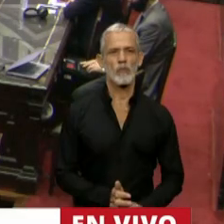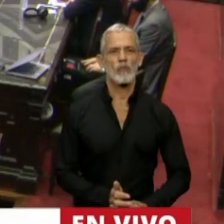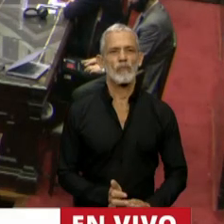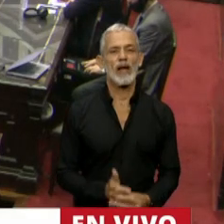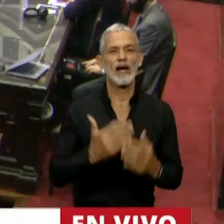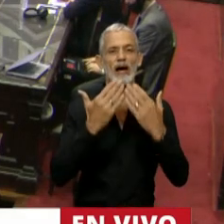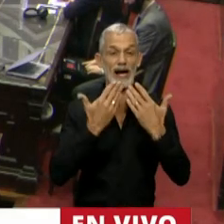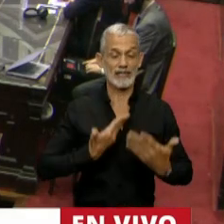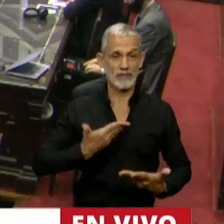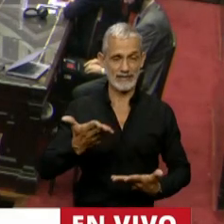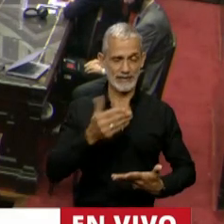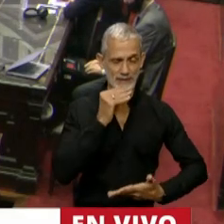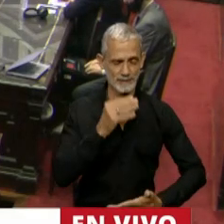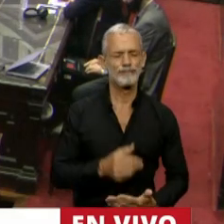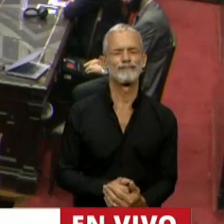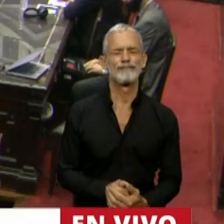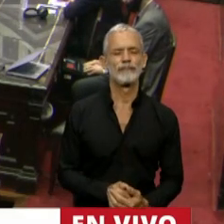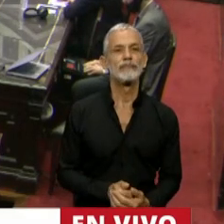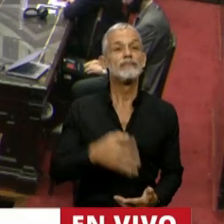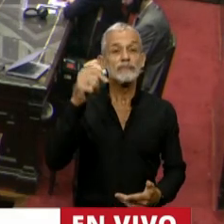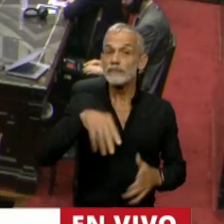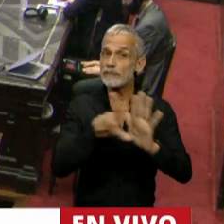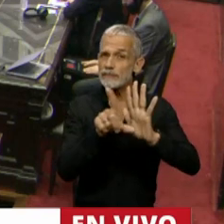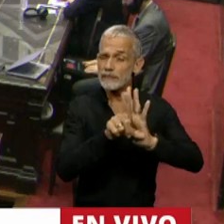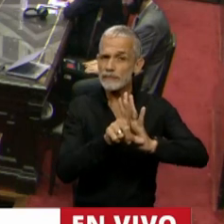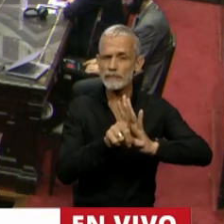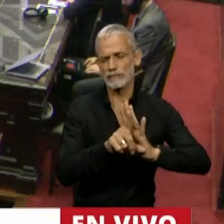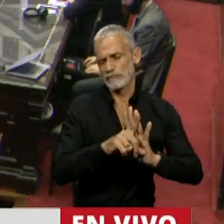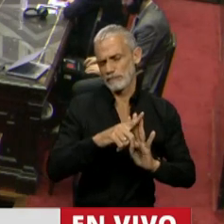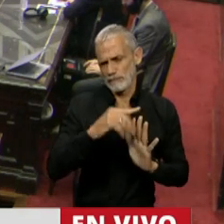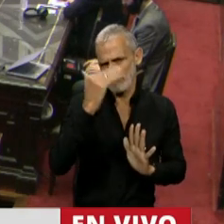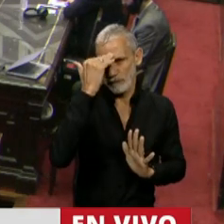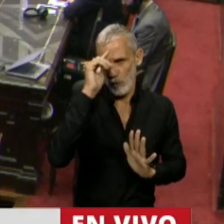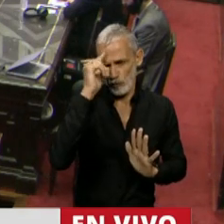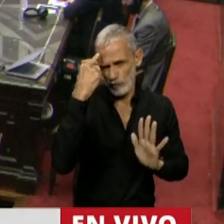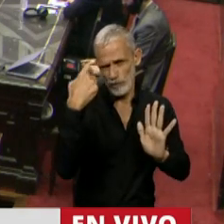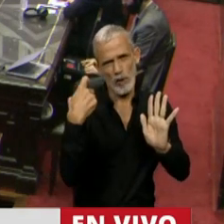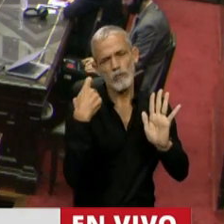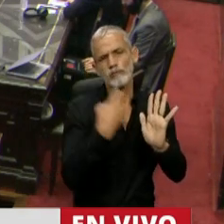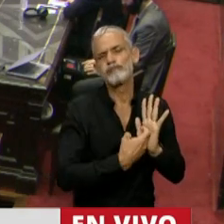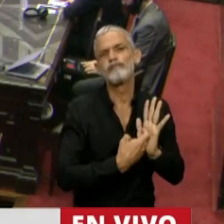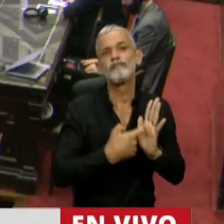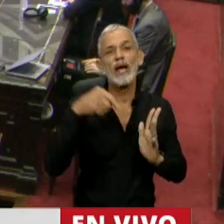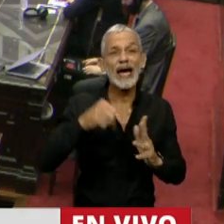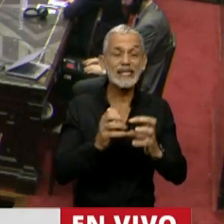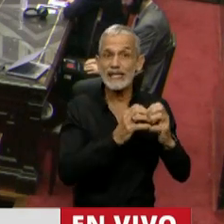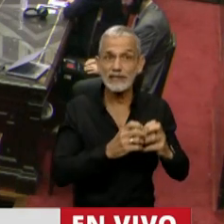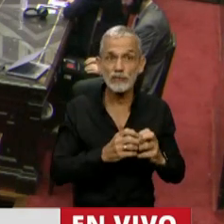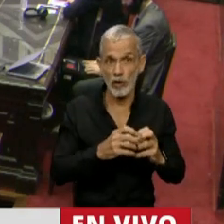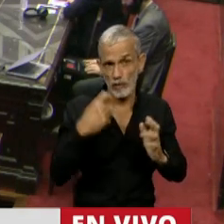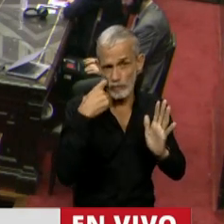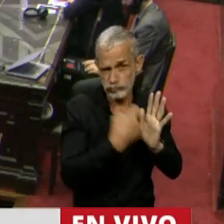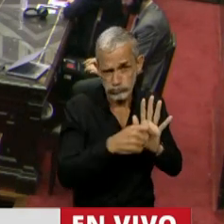Gracias, Presidente. Esta ley es inconstitucional y esta cesión es ilegal,